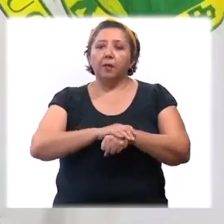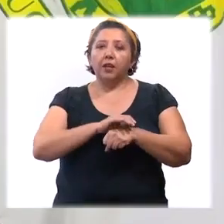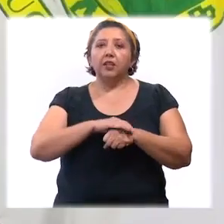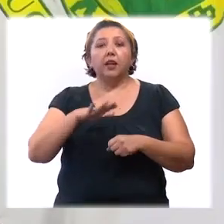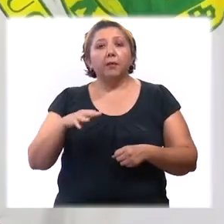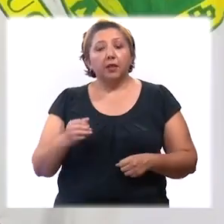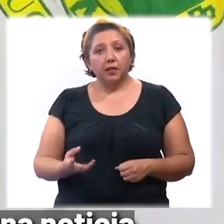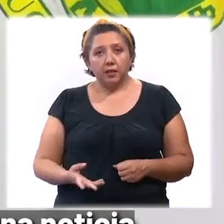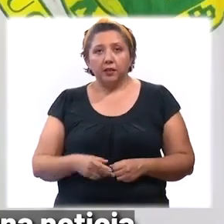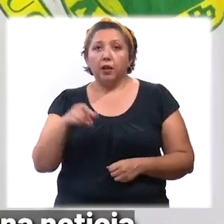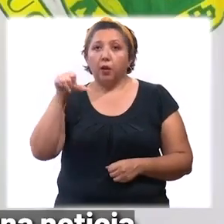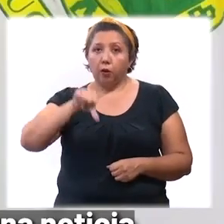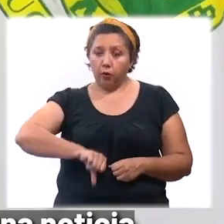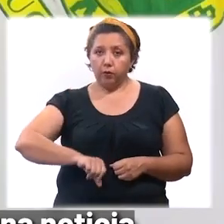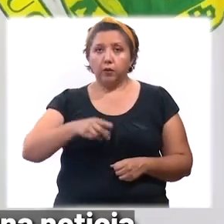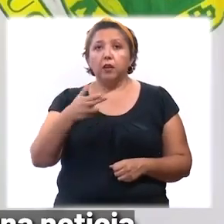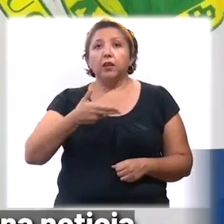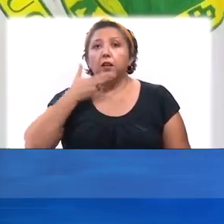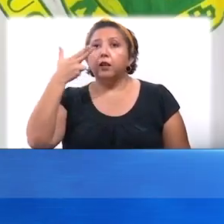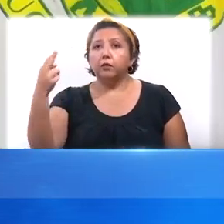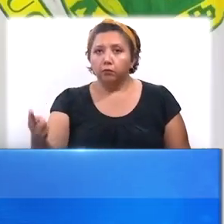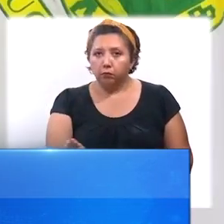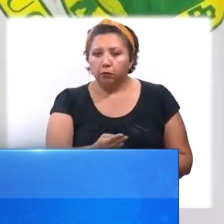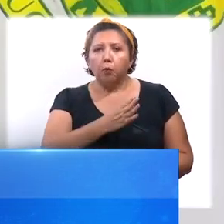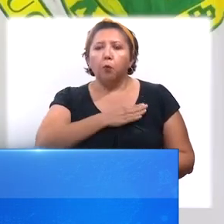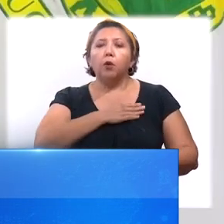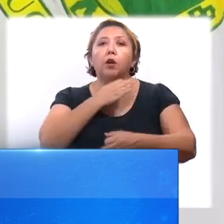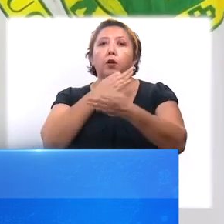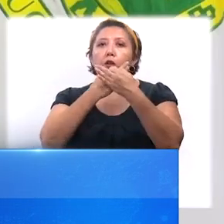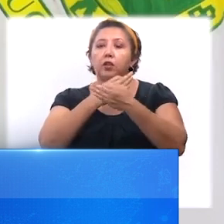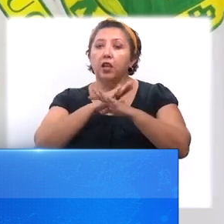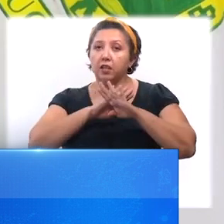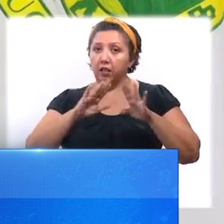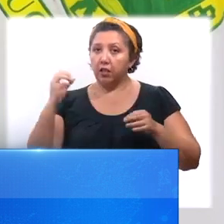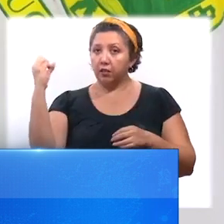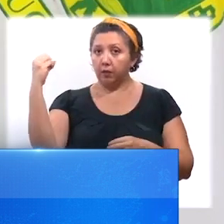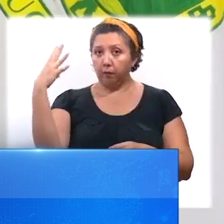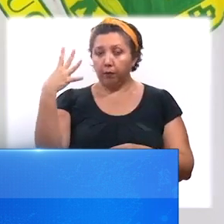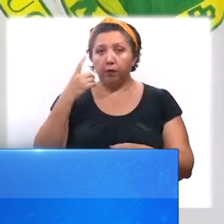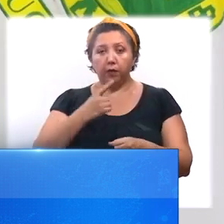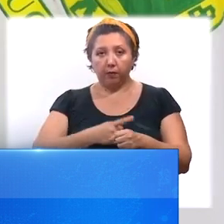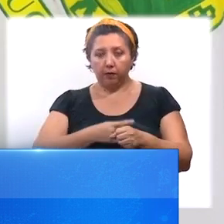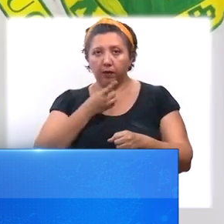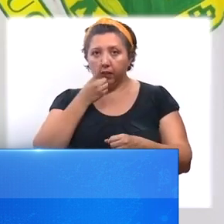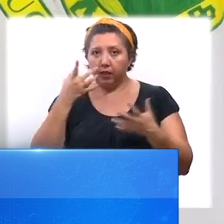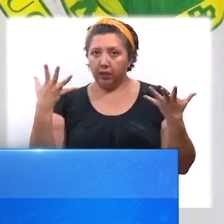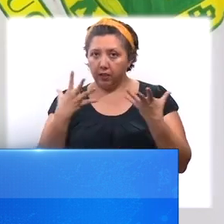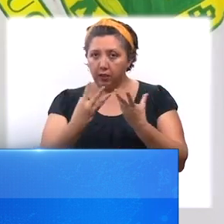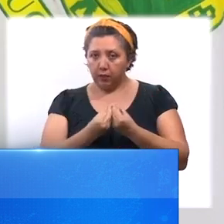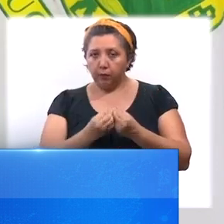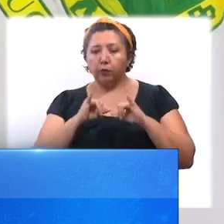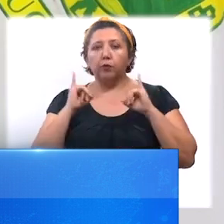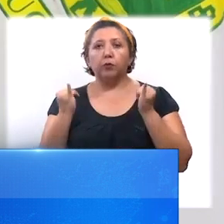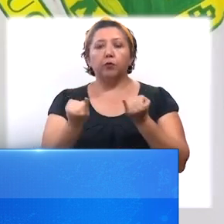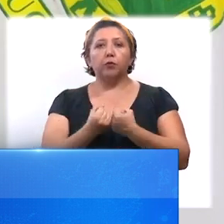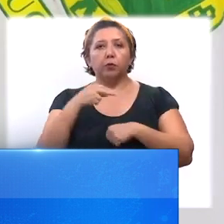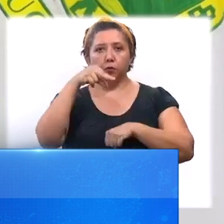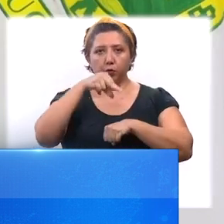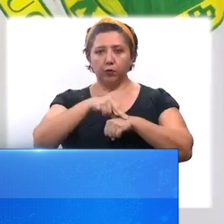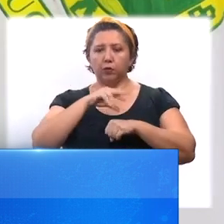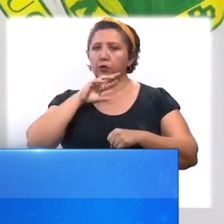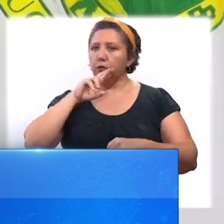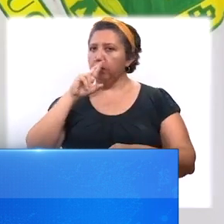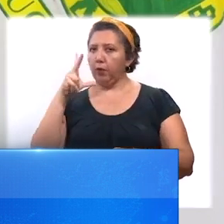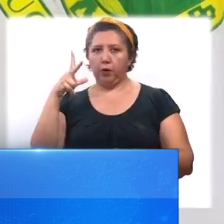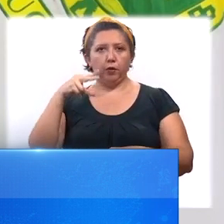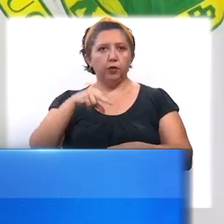Amigas y amigos, el día de hoy me dirijo a con una buena noticia, ya que el semáforo epidemiológico que construimos de la mano de los médicos y